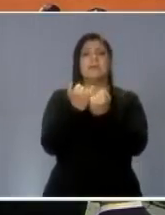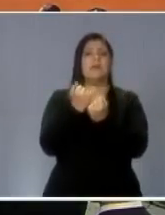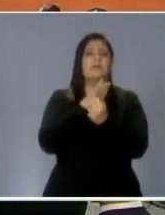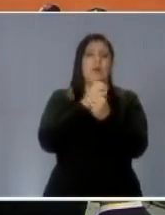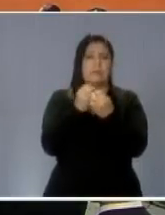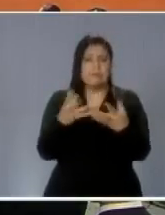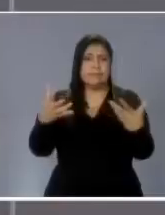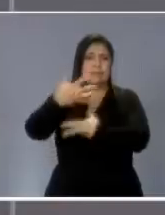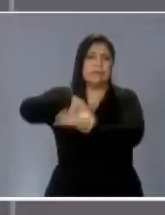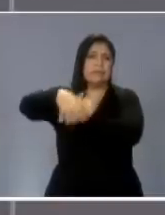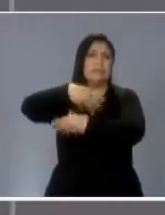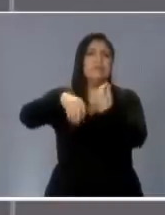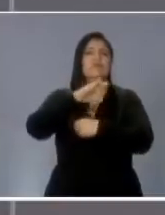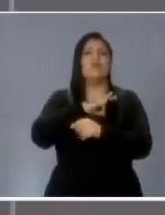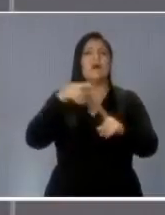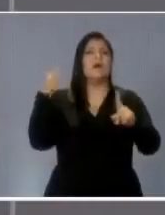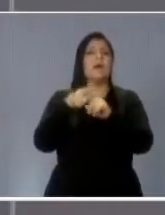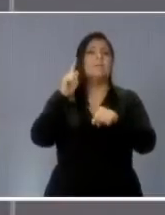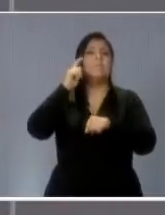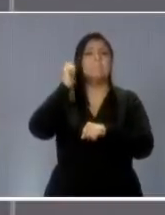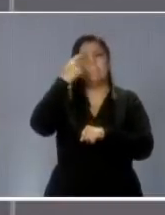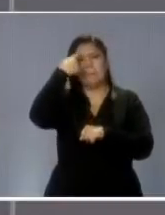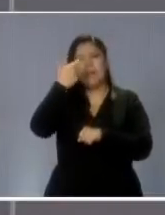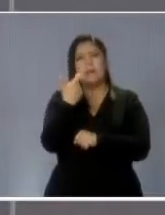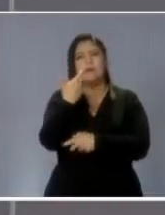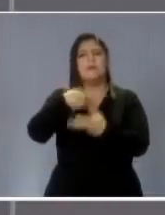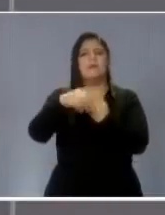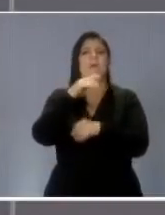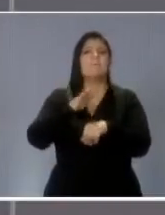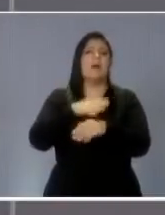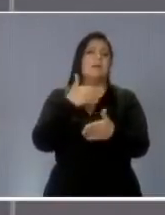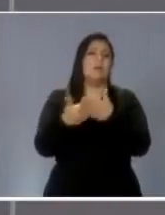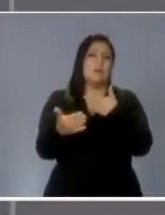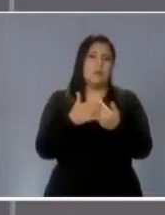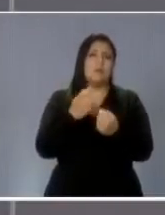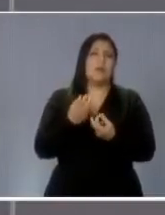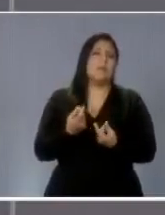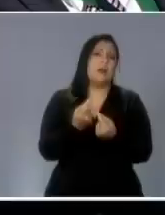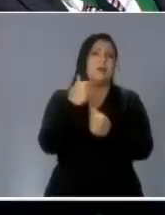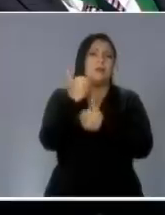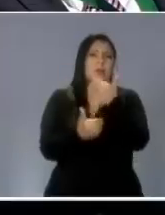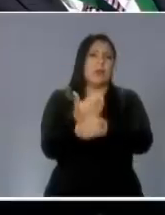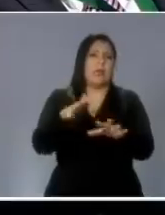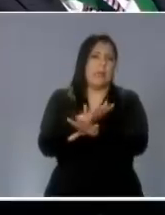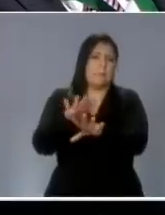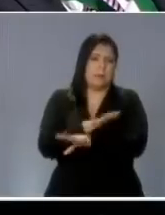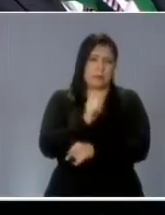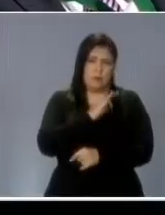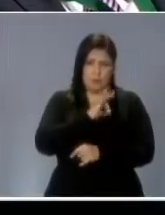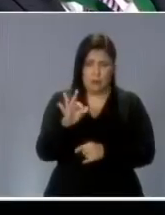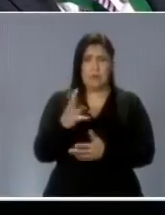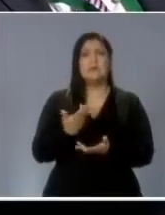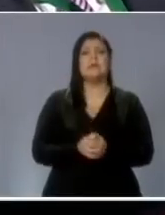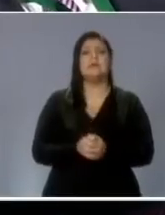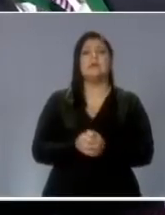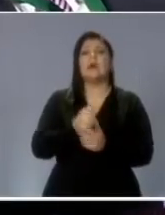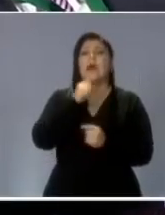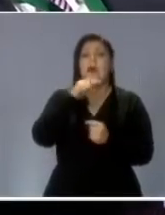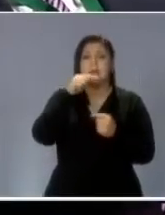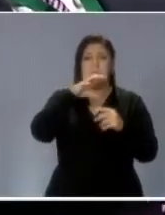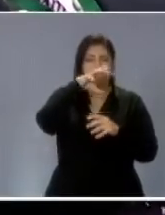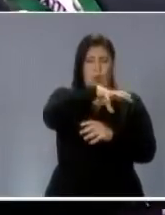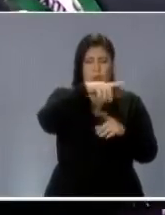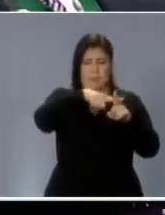próspera, sustentada en una economía moderna y dinámica. Importantes áreas de la vida